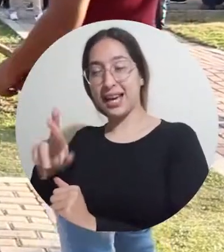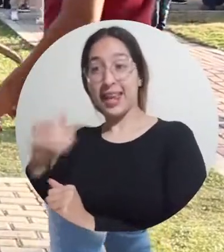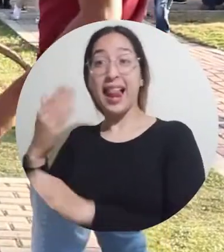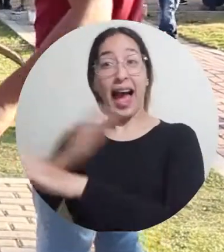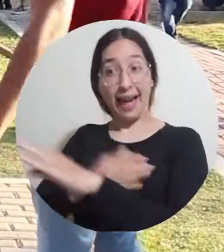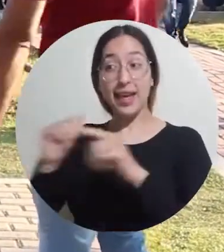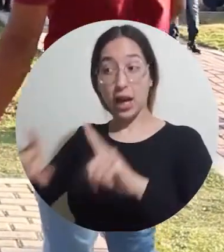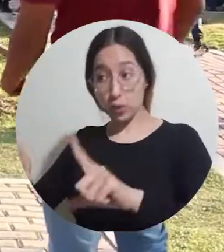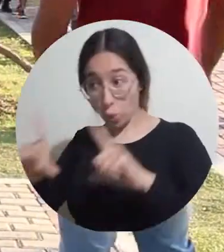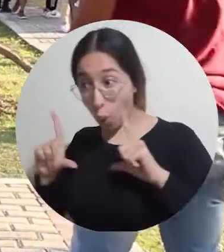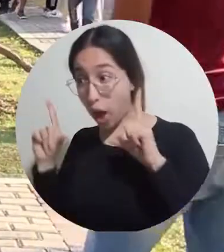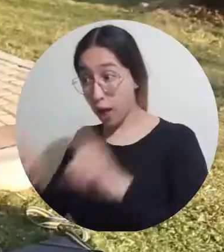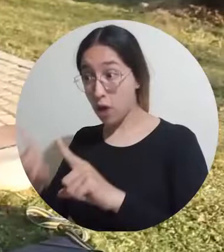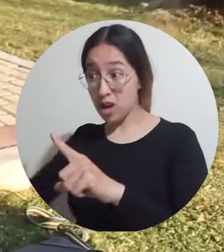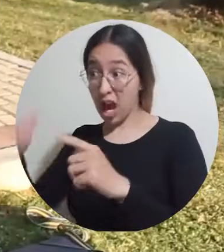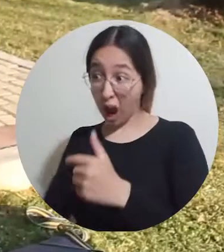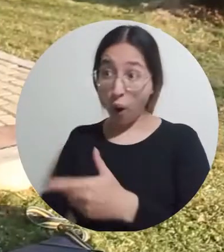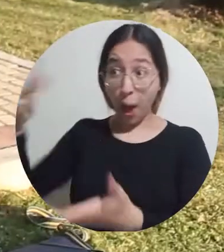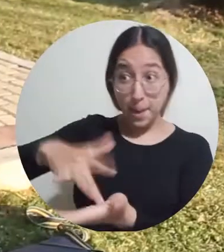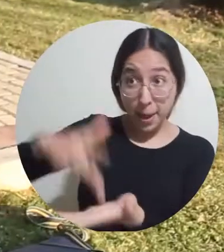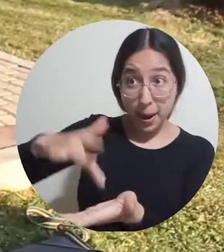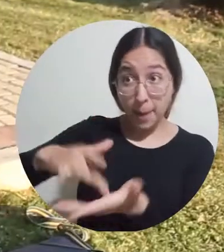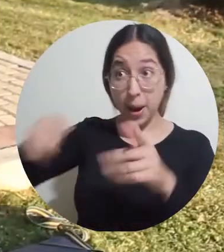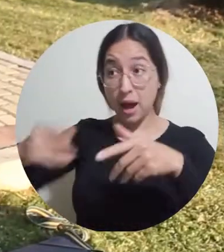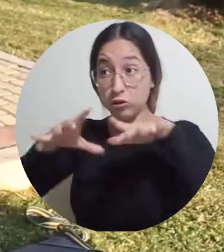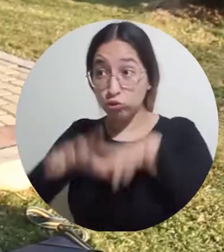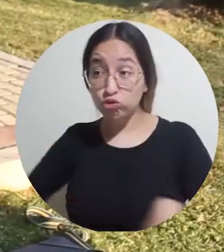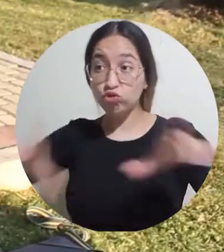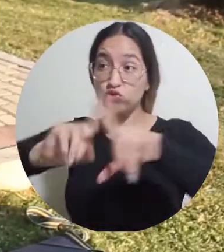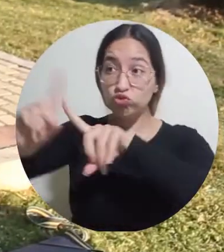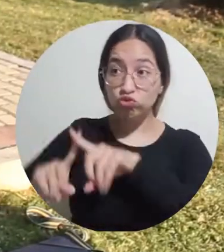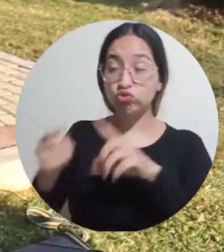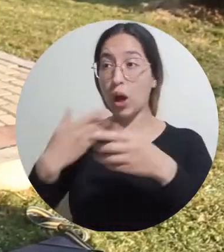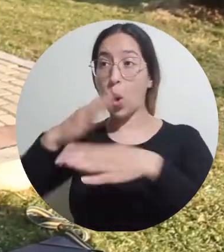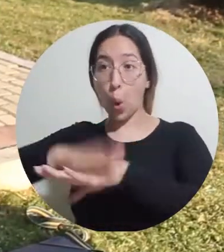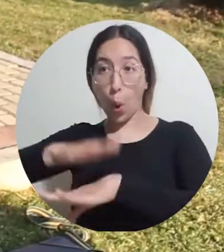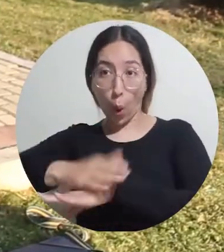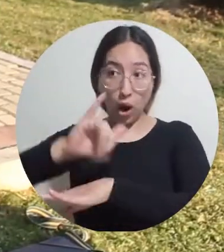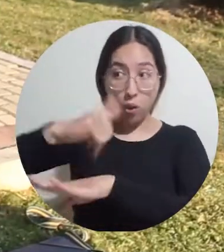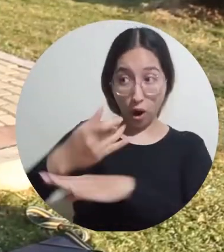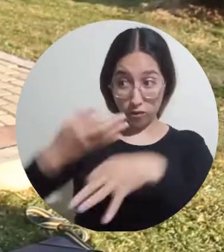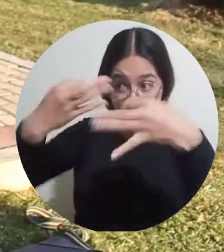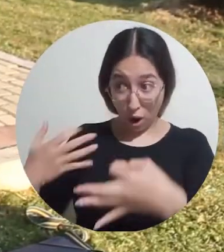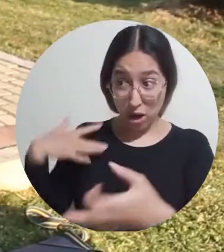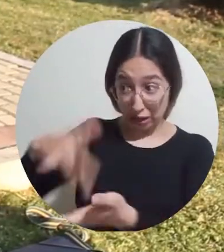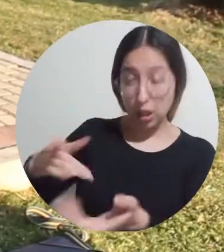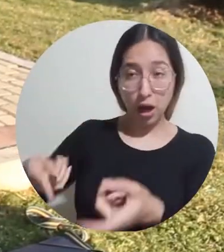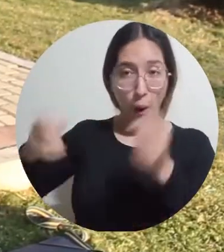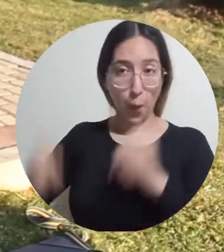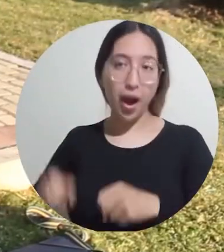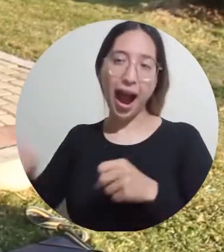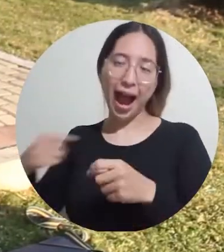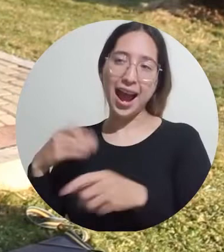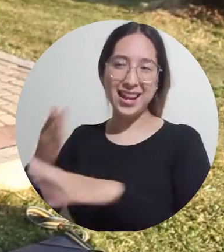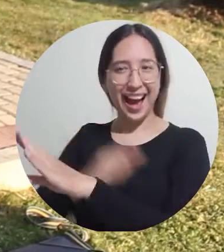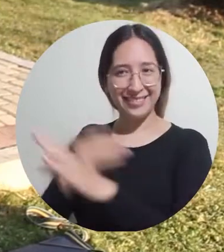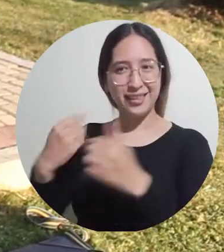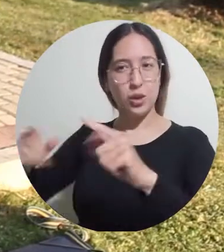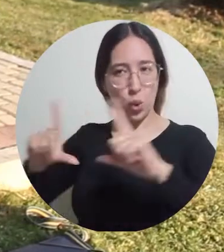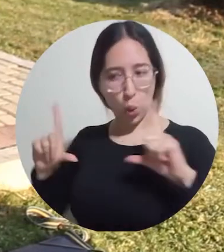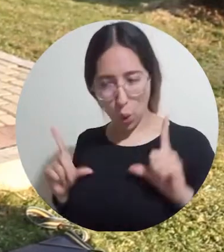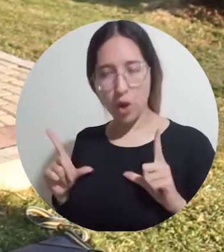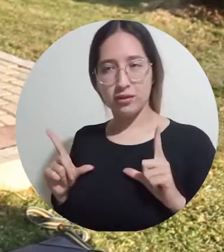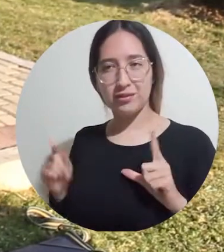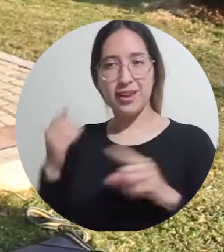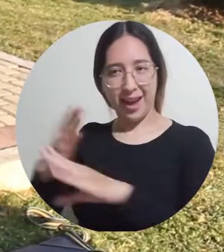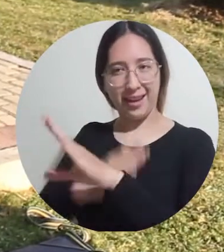universitaria. Pues siempre llevando un mensaje de que sí se puede y como yo siempre digo, no hay excusas, no importa la